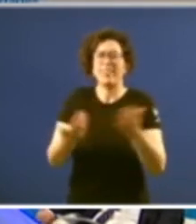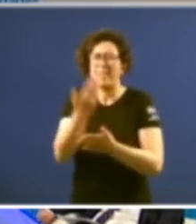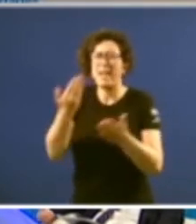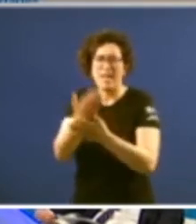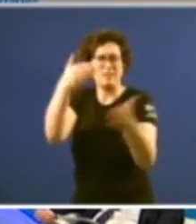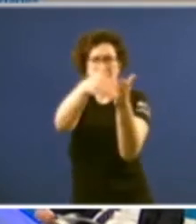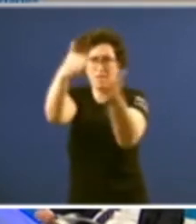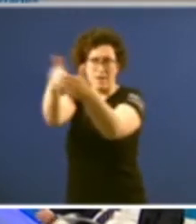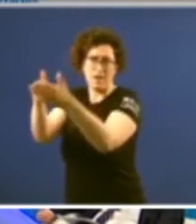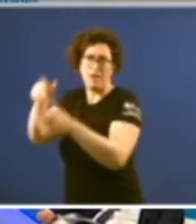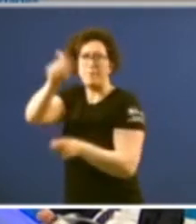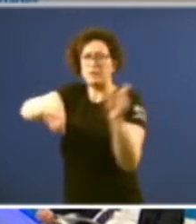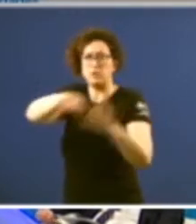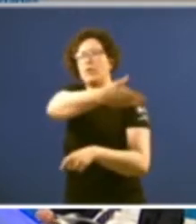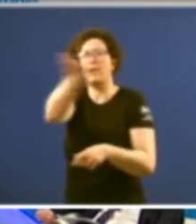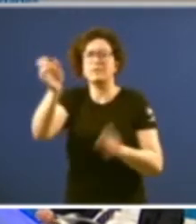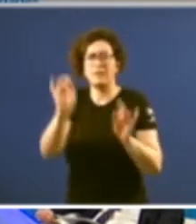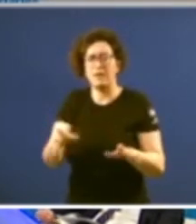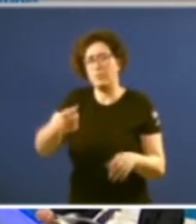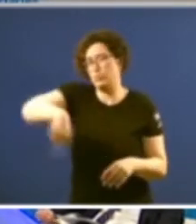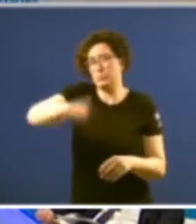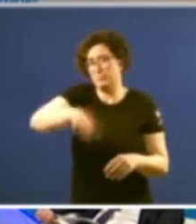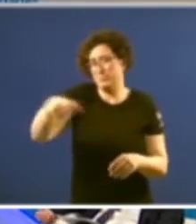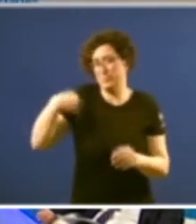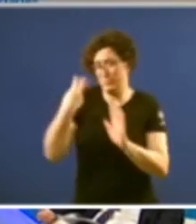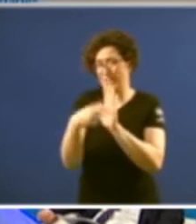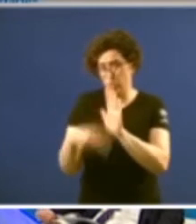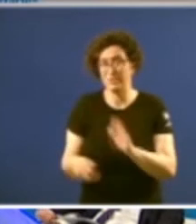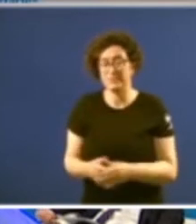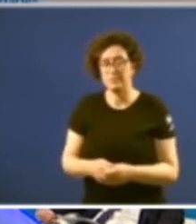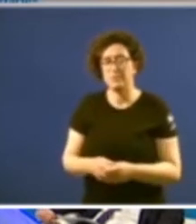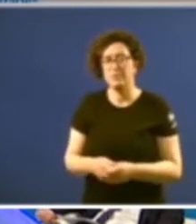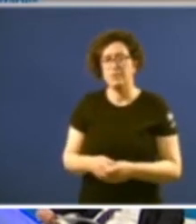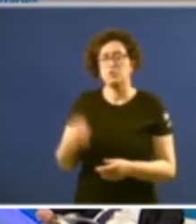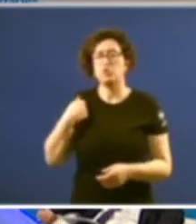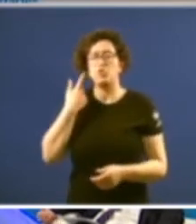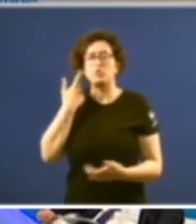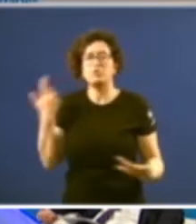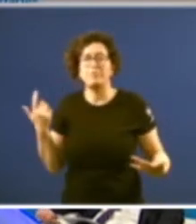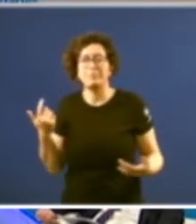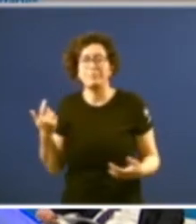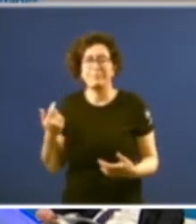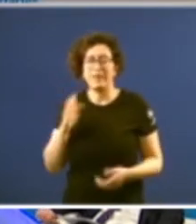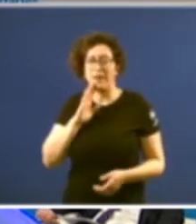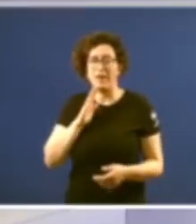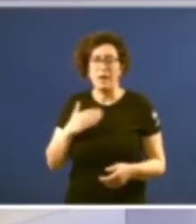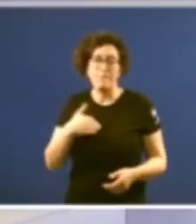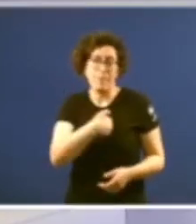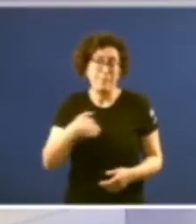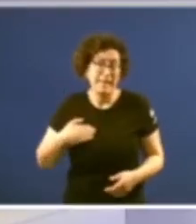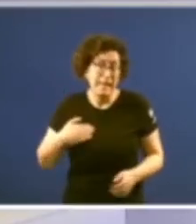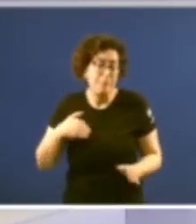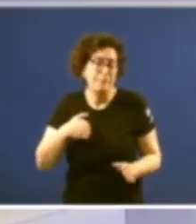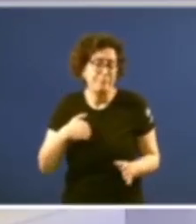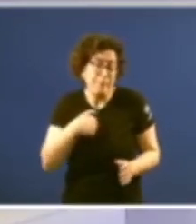destinatarios que non son outros que os nosos lectores eu non sei se certamente ese papel ou ese papel do